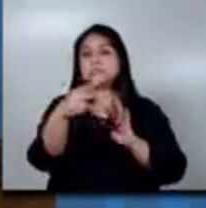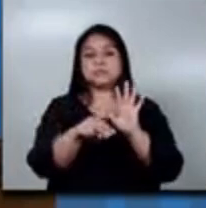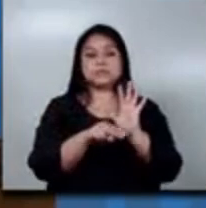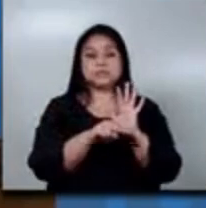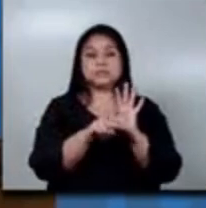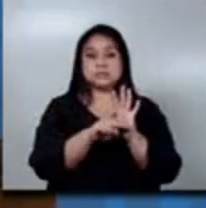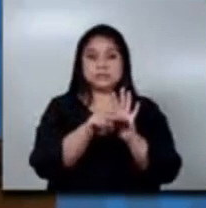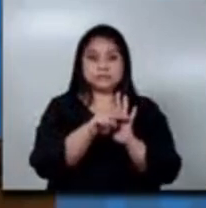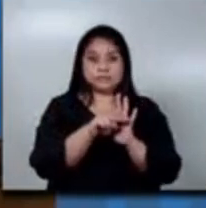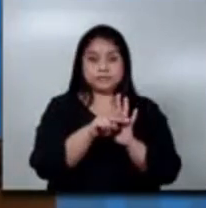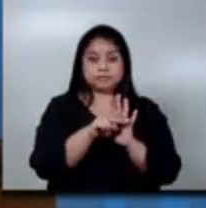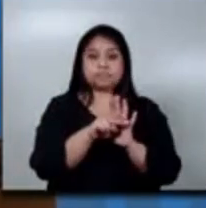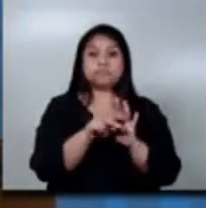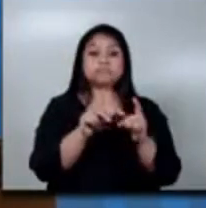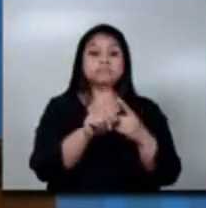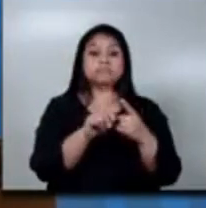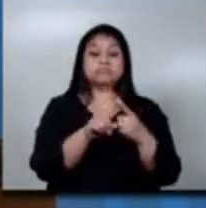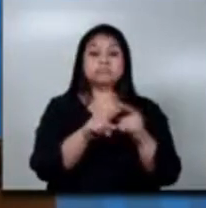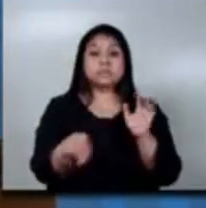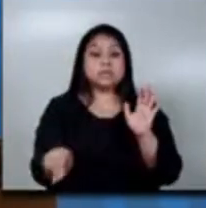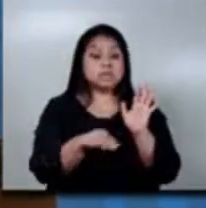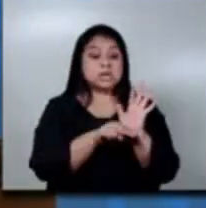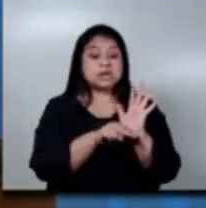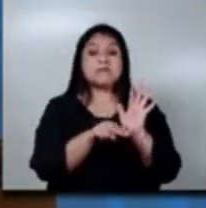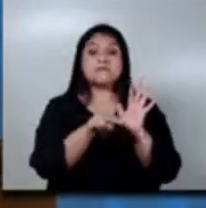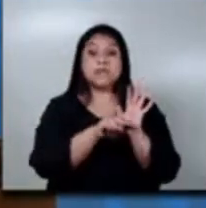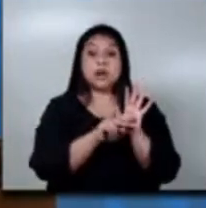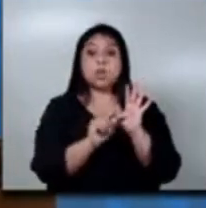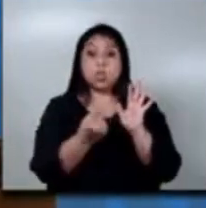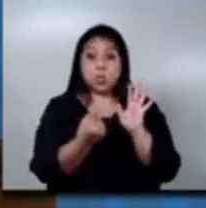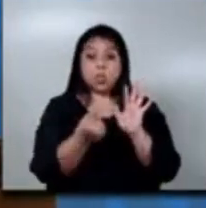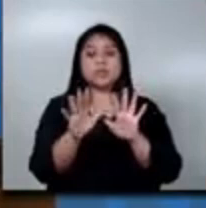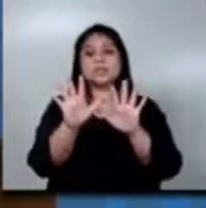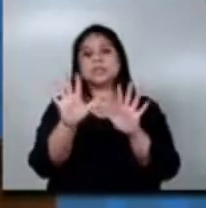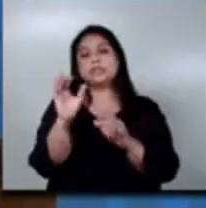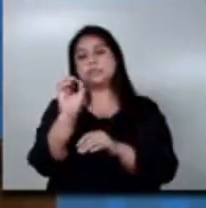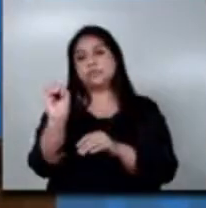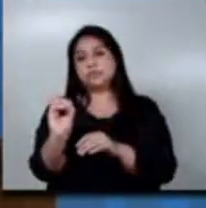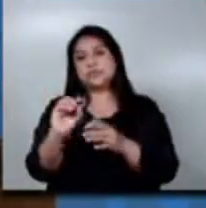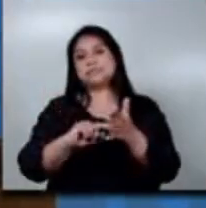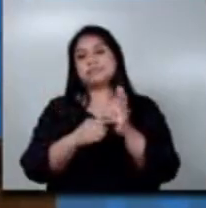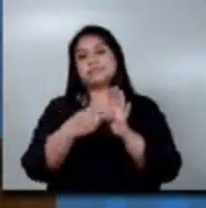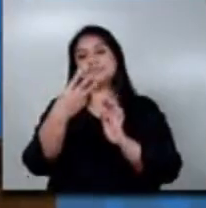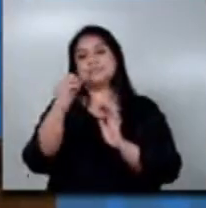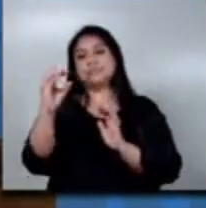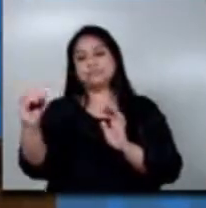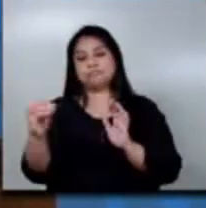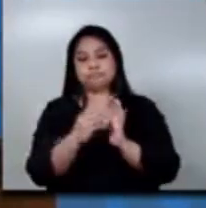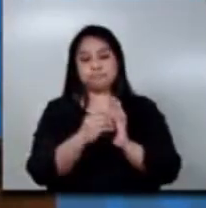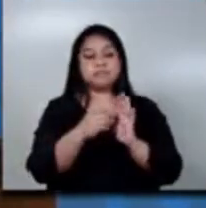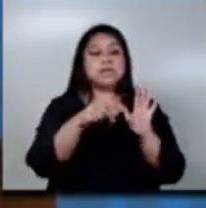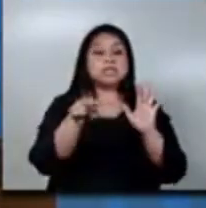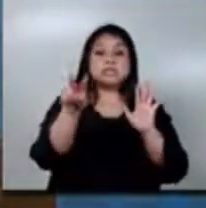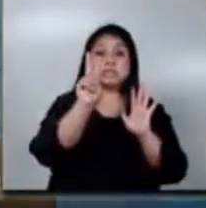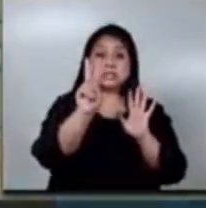El primer nivel activa un 10% del pago, es decir, 300 quetzales. Un segundo nivel activa un